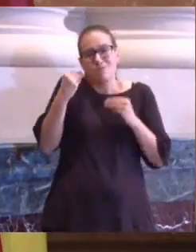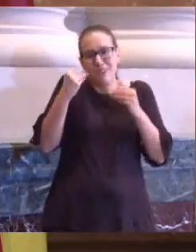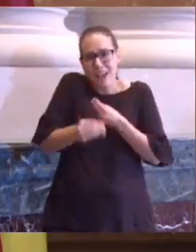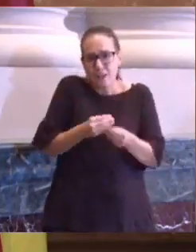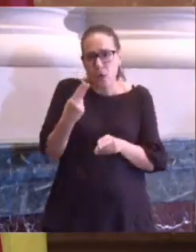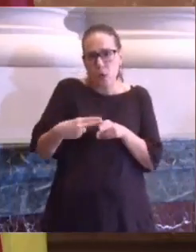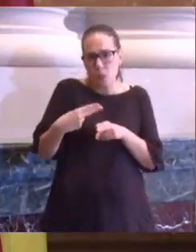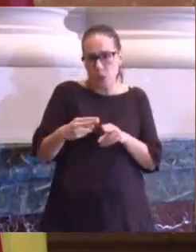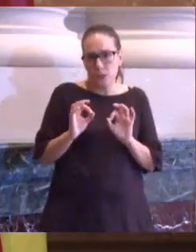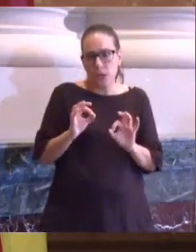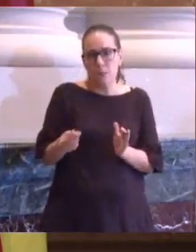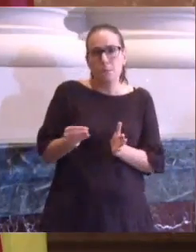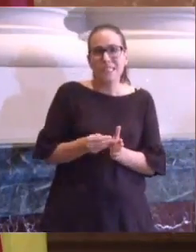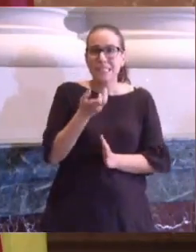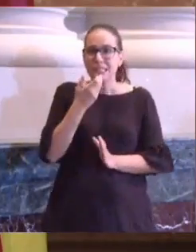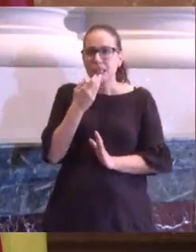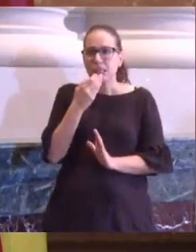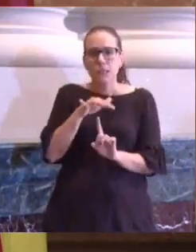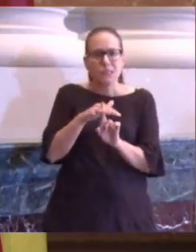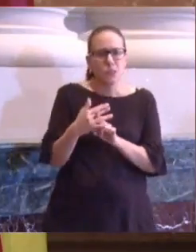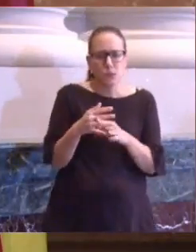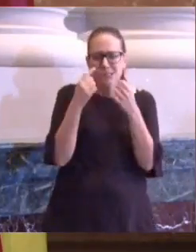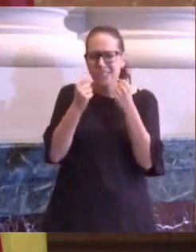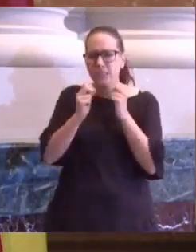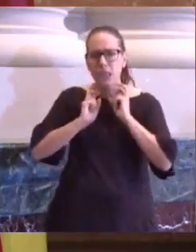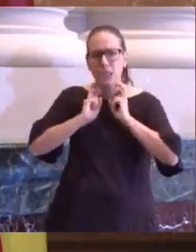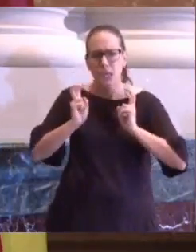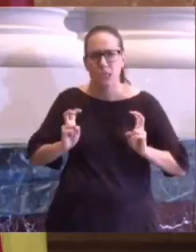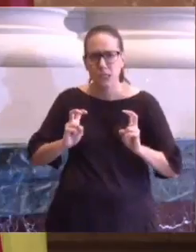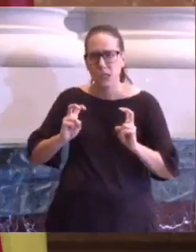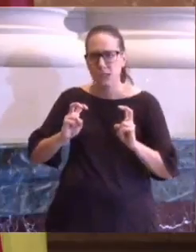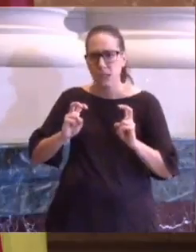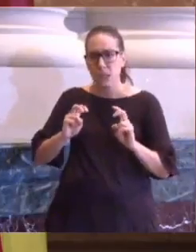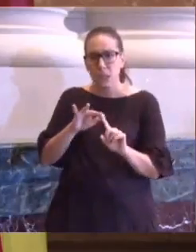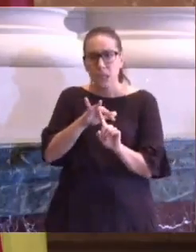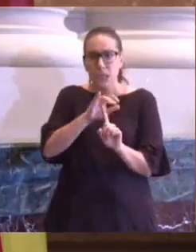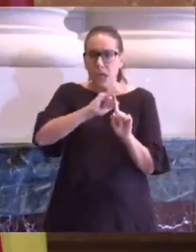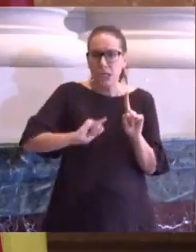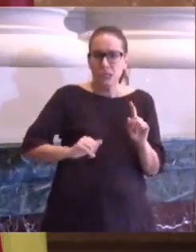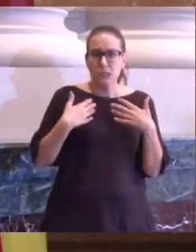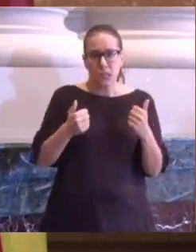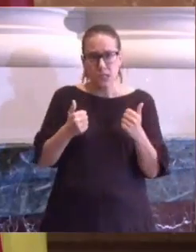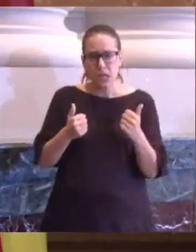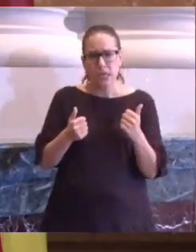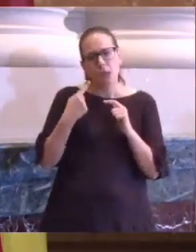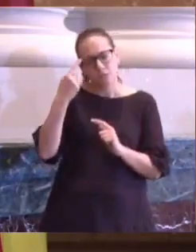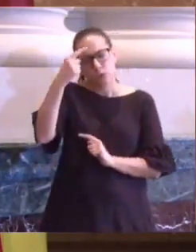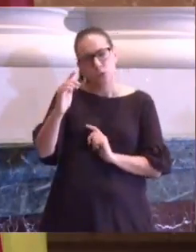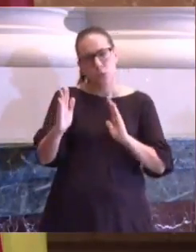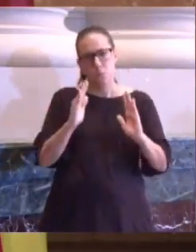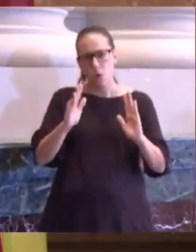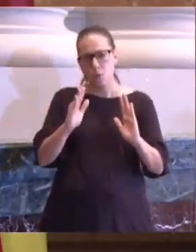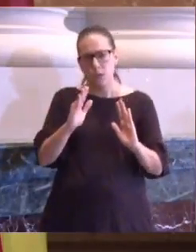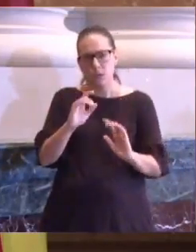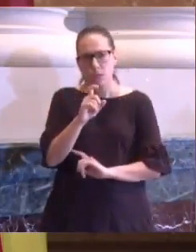y más cuando se trabajan las condiciones de intensidad y estrés a los que nos somete esta crisis sanitaria. Estas